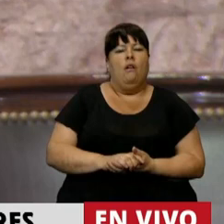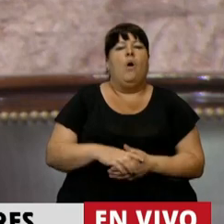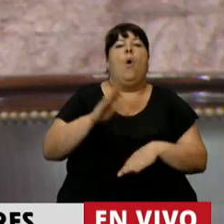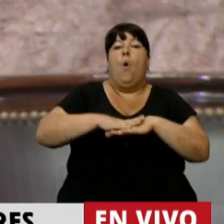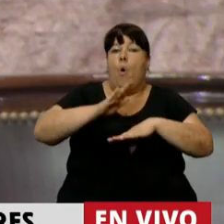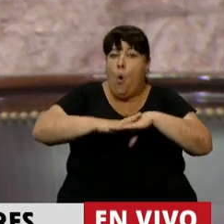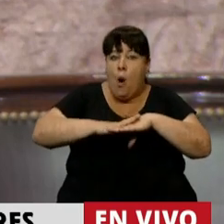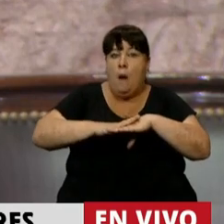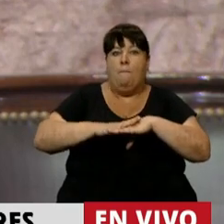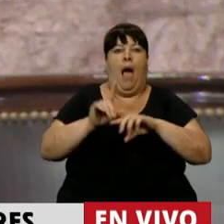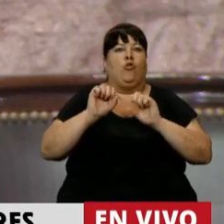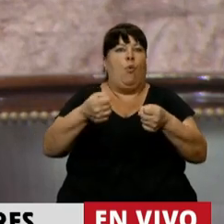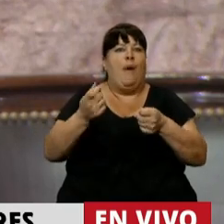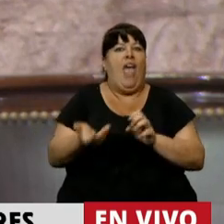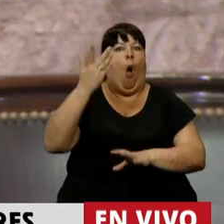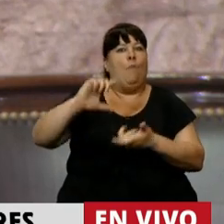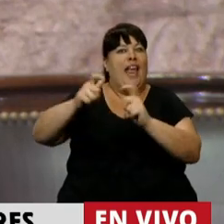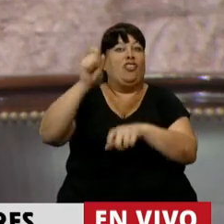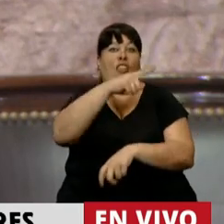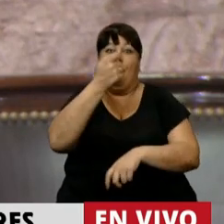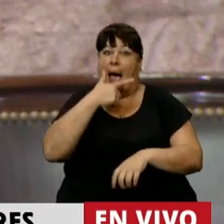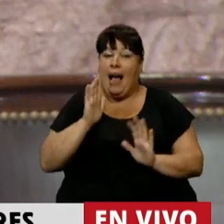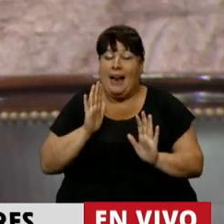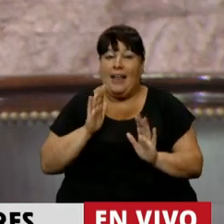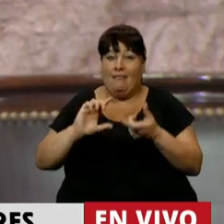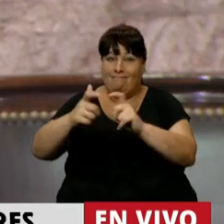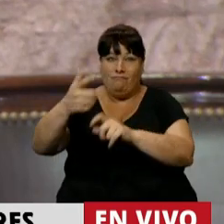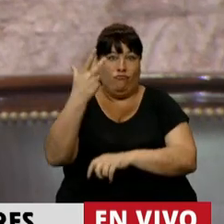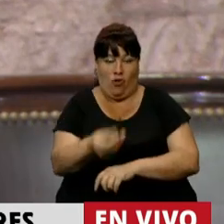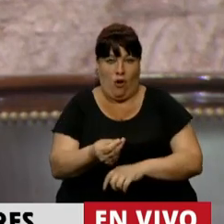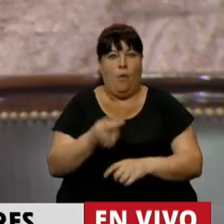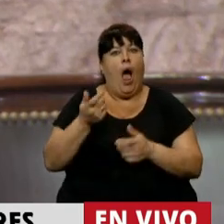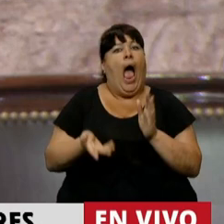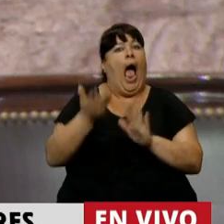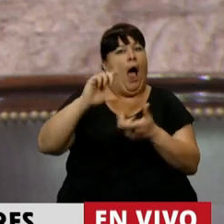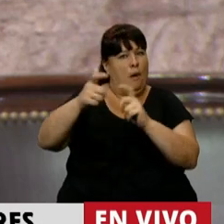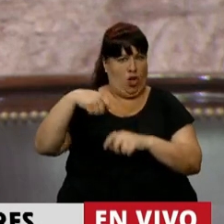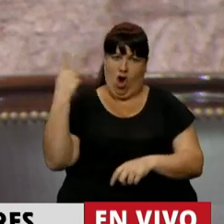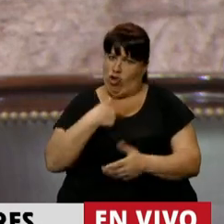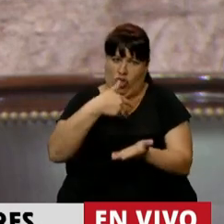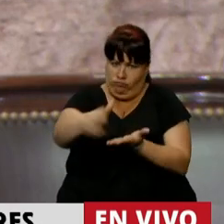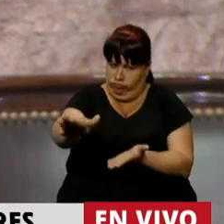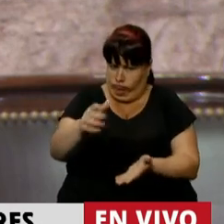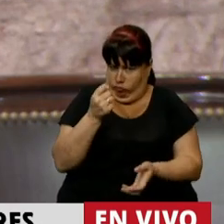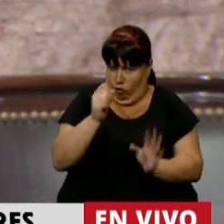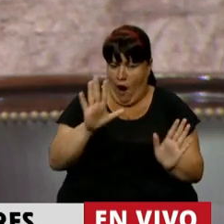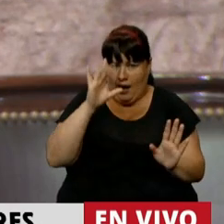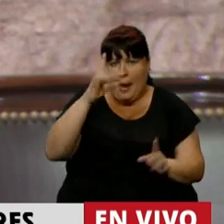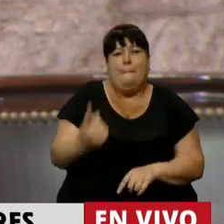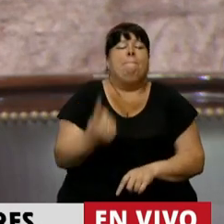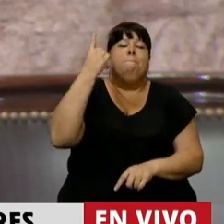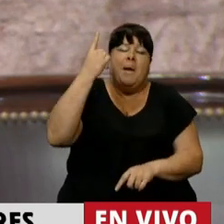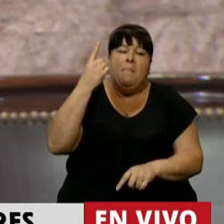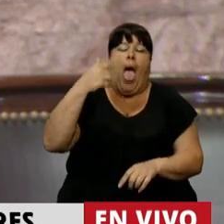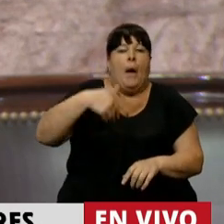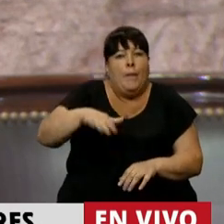producto de la suspensión de la movilidad macrista, una movilidad que ustedes saben que nosotros rechazamos fuertemente, que por primera